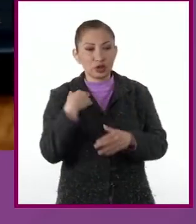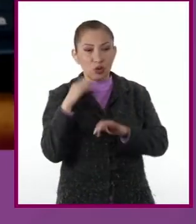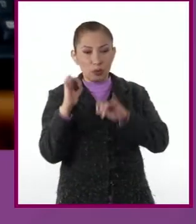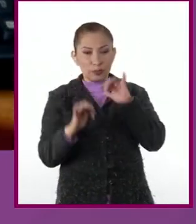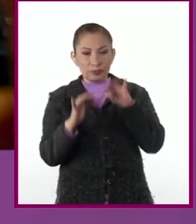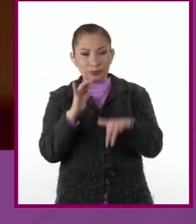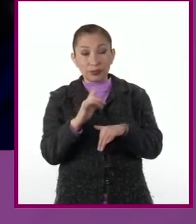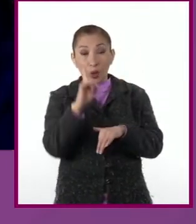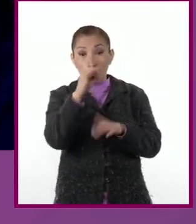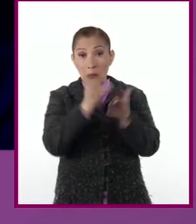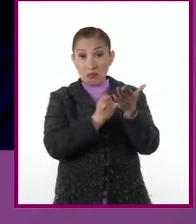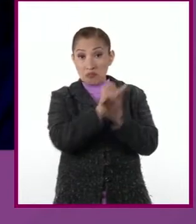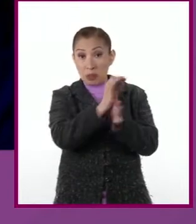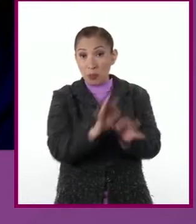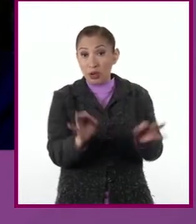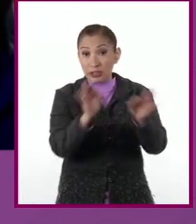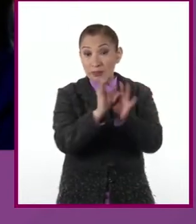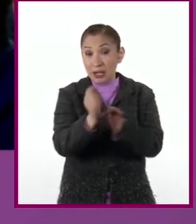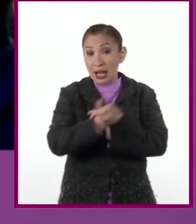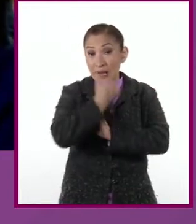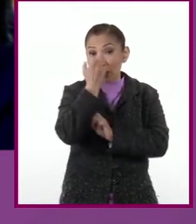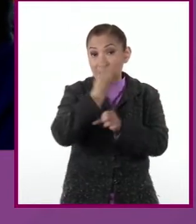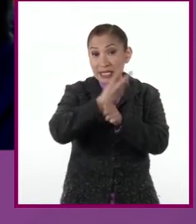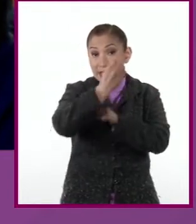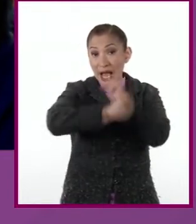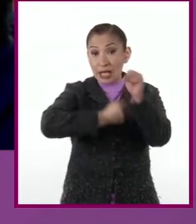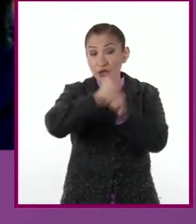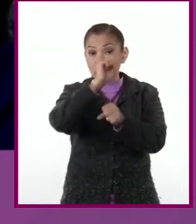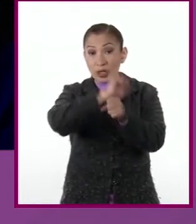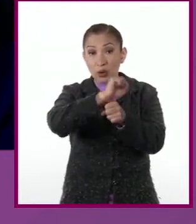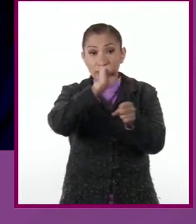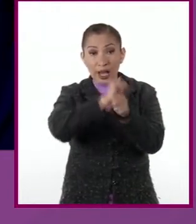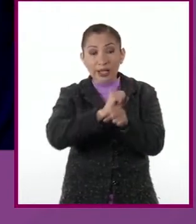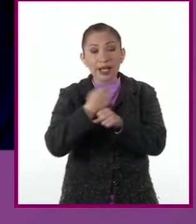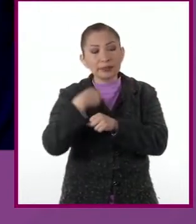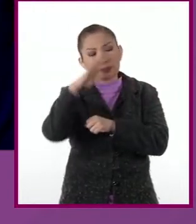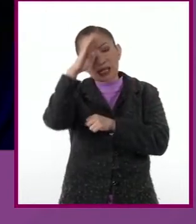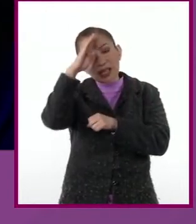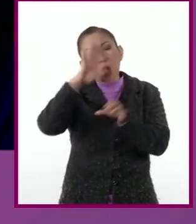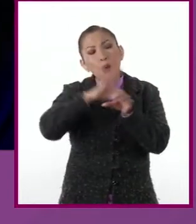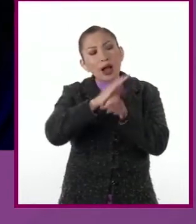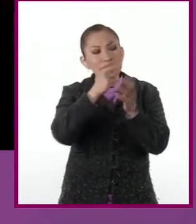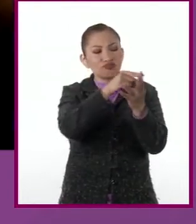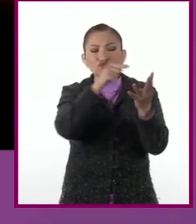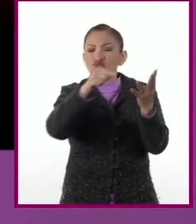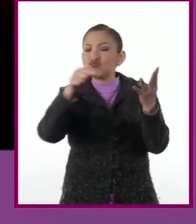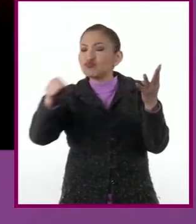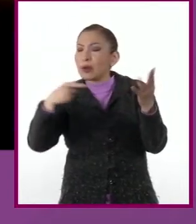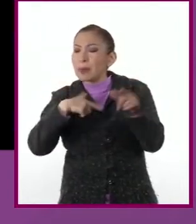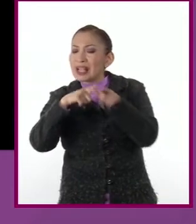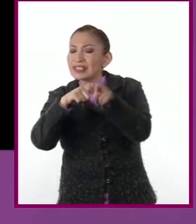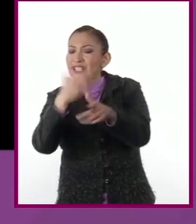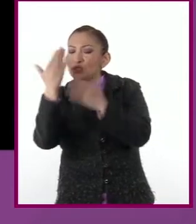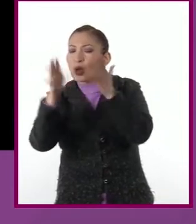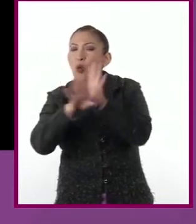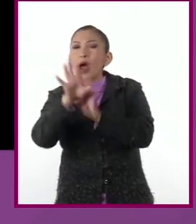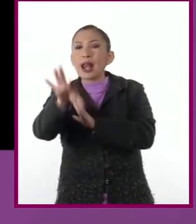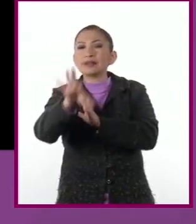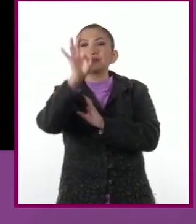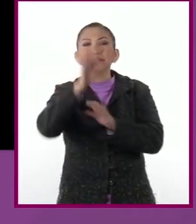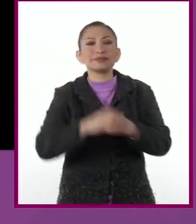Una decisión muy importante para los alumnos de tercer año de secundaria es considerar qué opciones tienen para continuar con sus estudios.